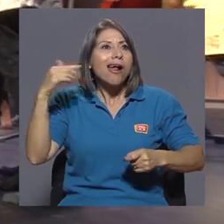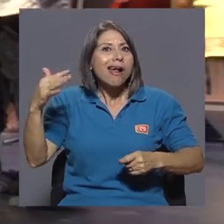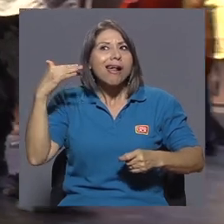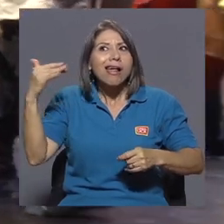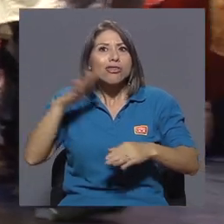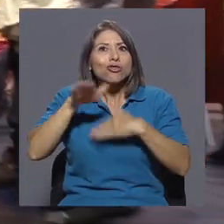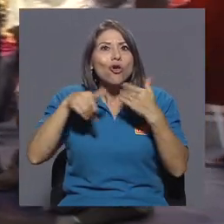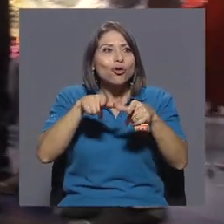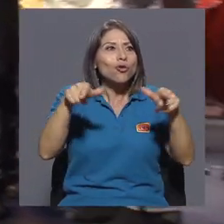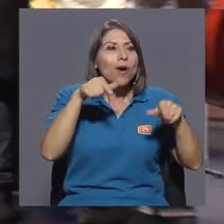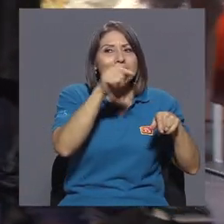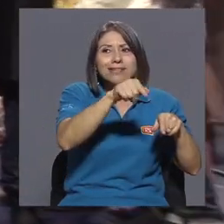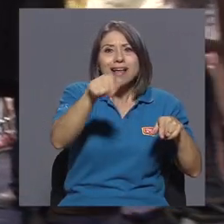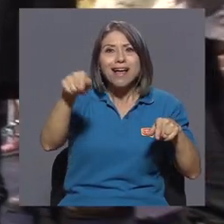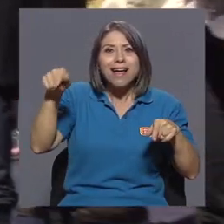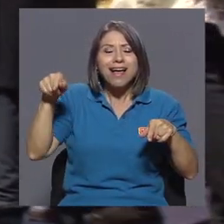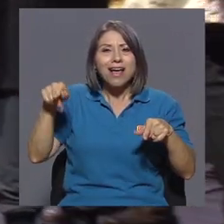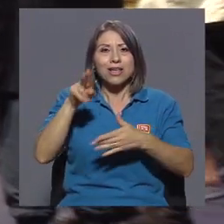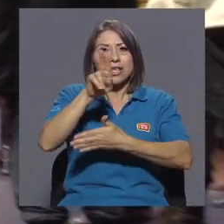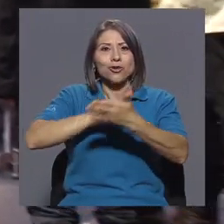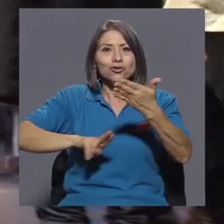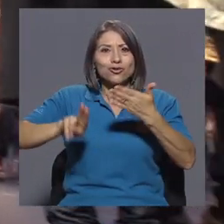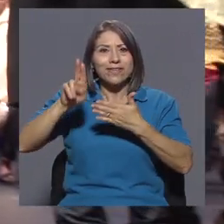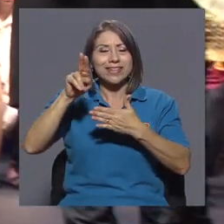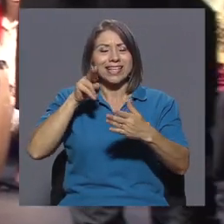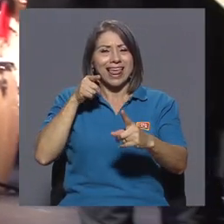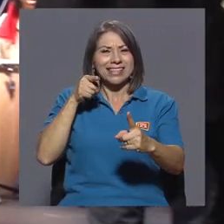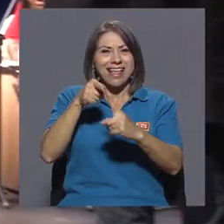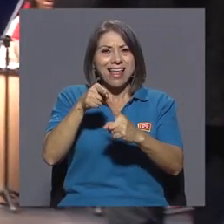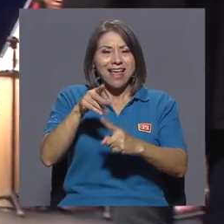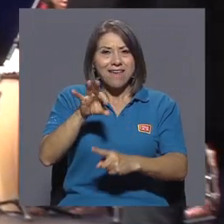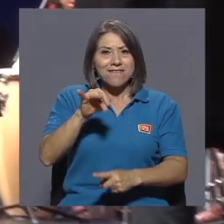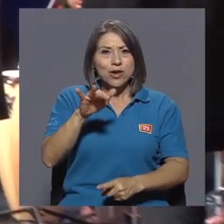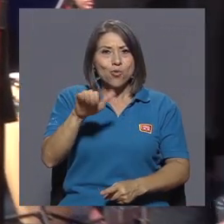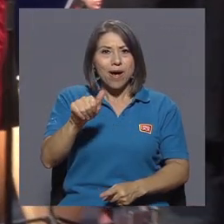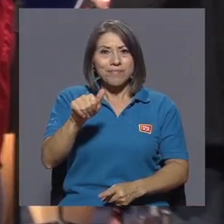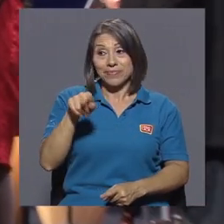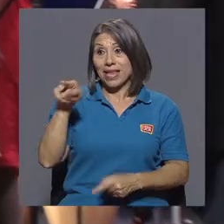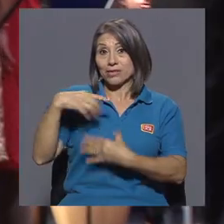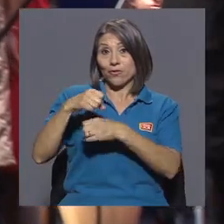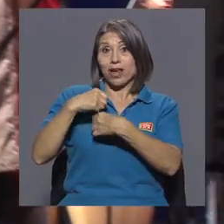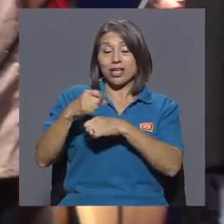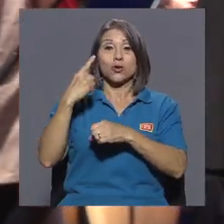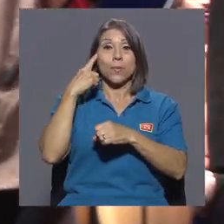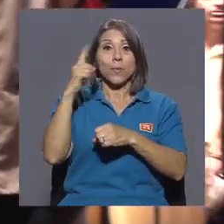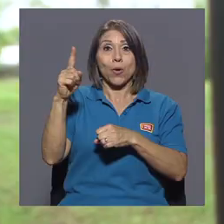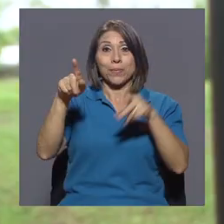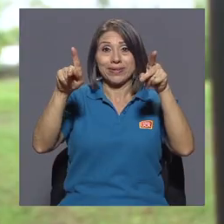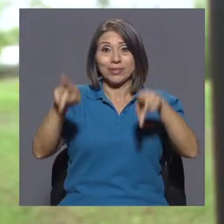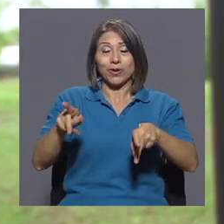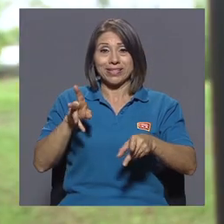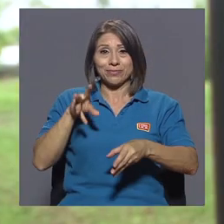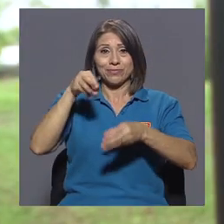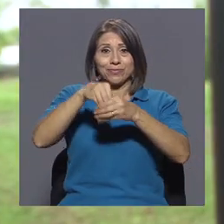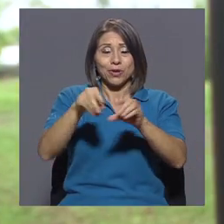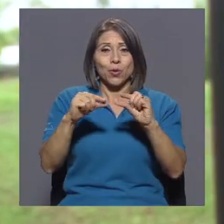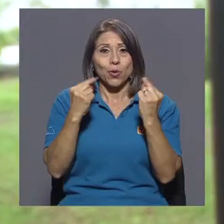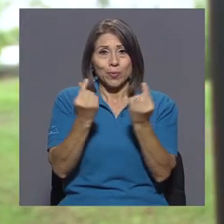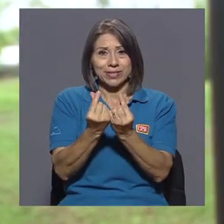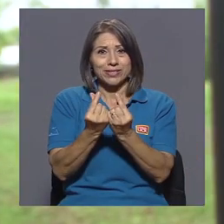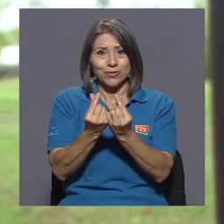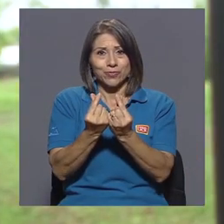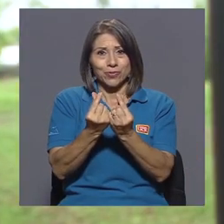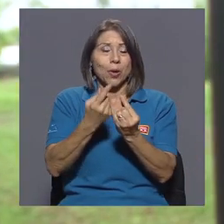universidades cunas del FICUA. Fue hecho precisamente por los mismos integrantes de la agrupación. Como somos un colectivo